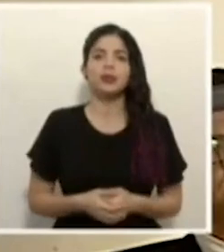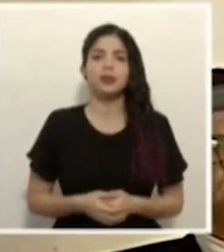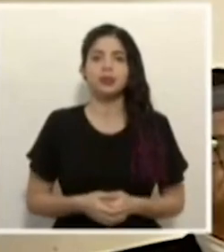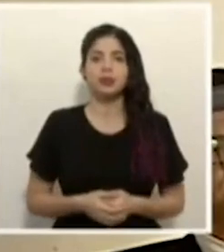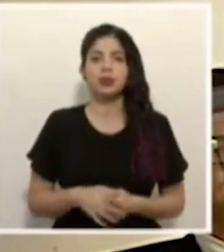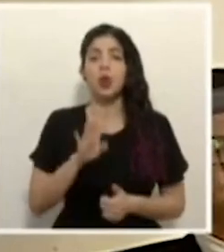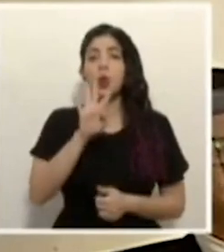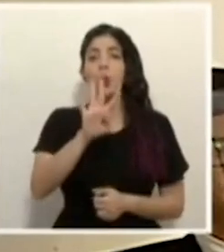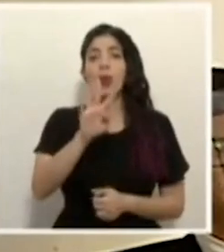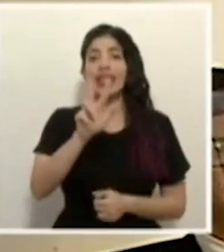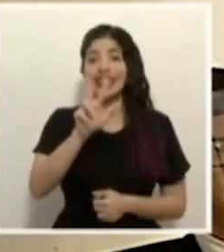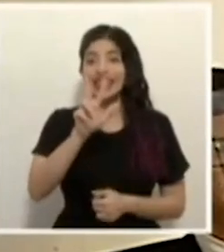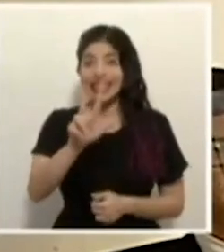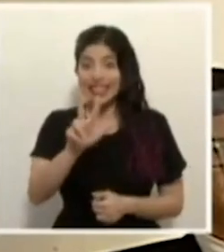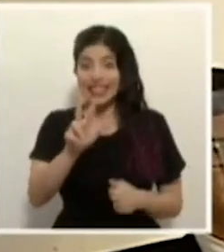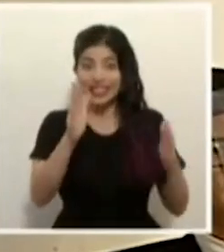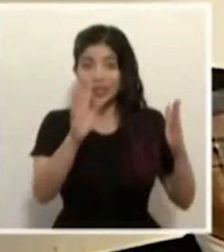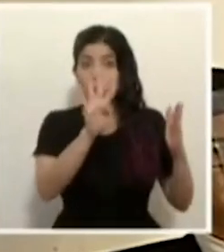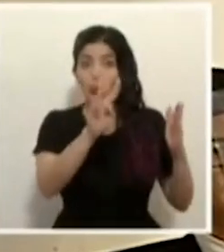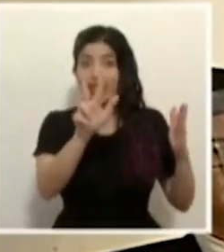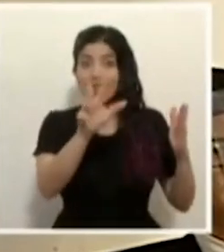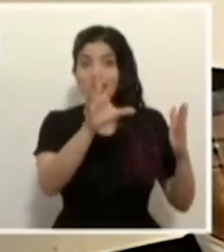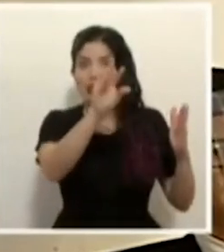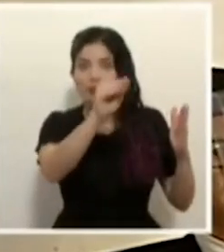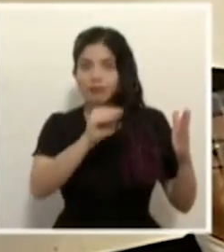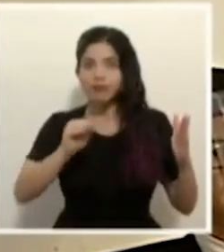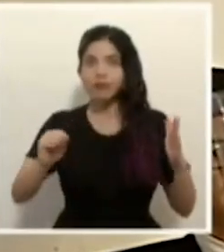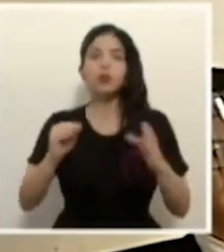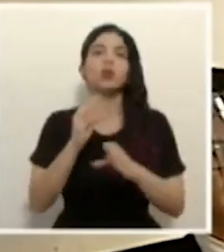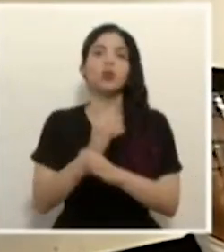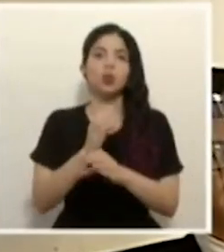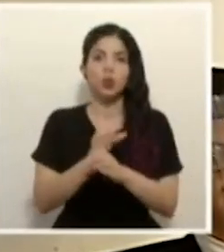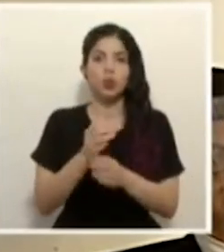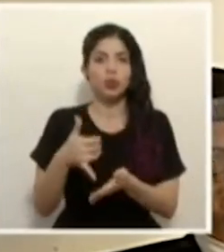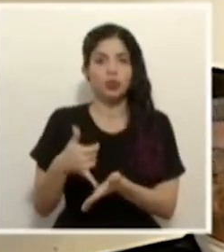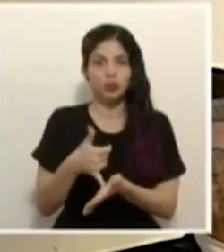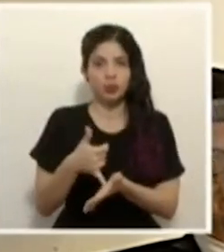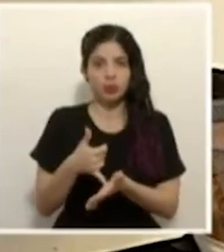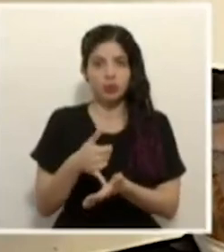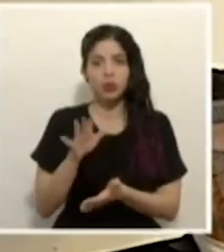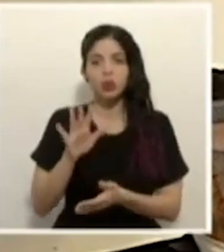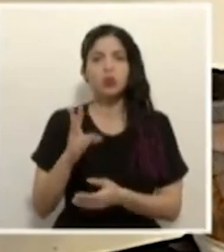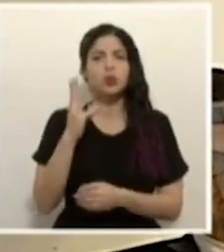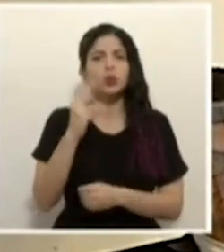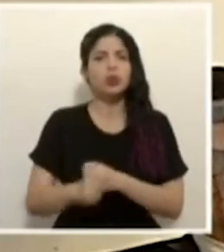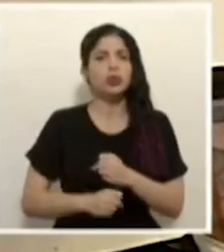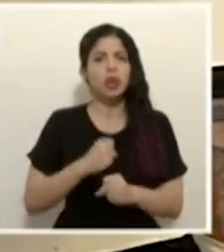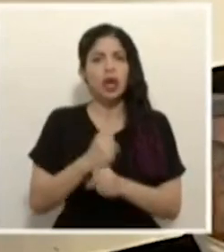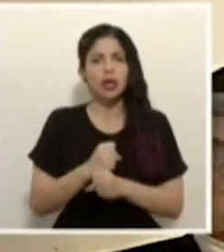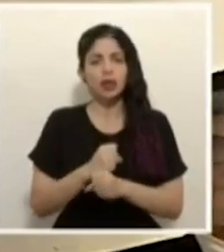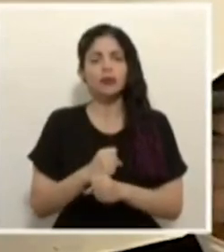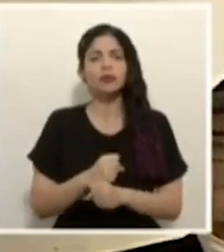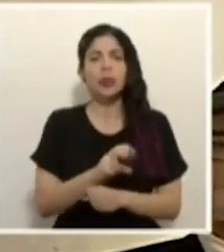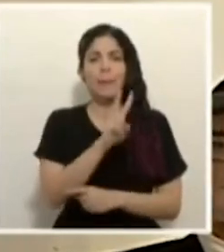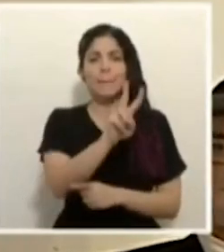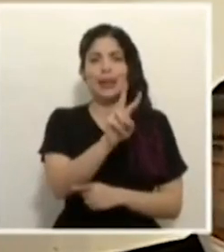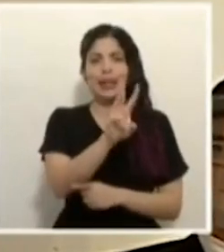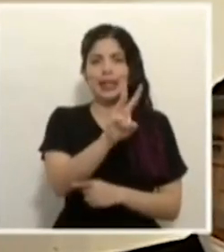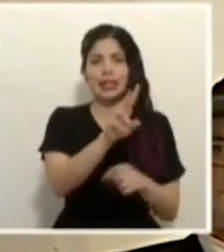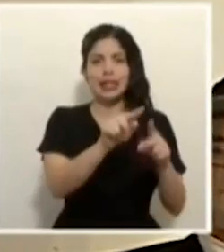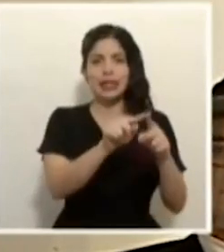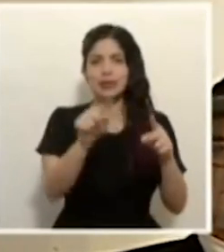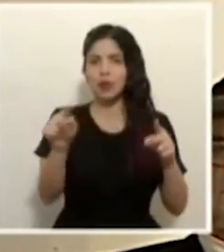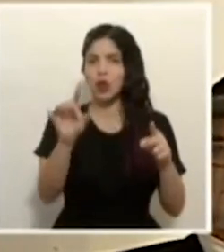43 de esas personas están en cuidados intensivos. El rango de edad va desde los 26 hasta los